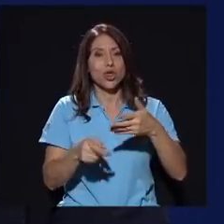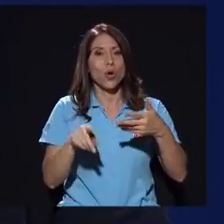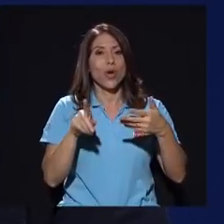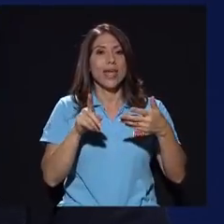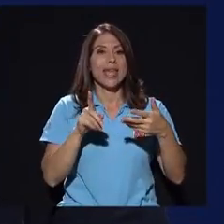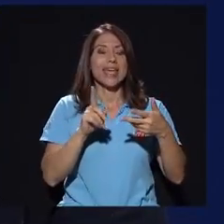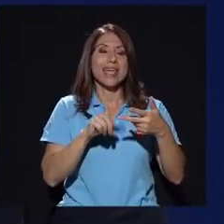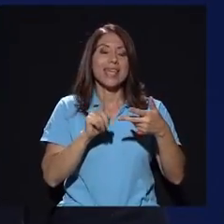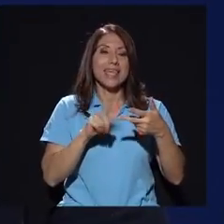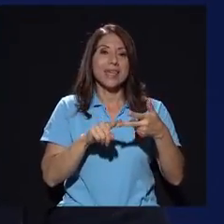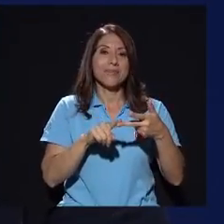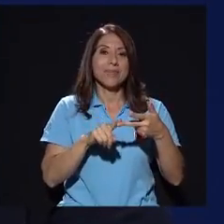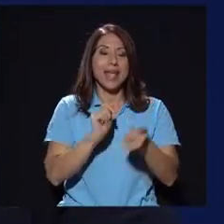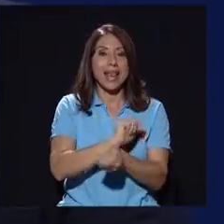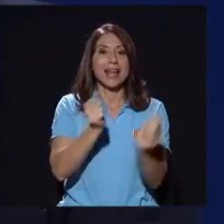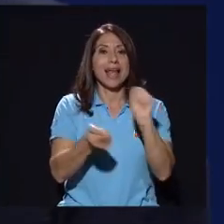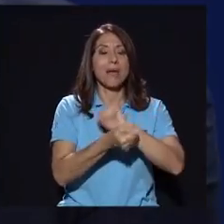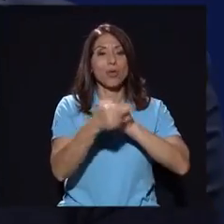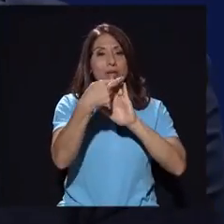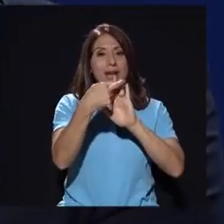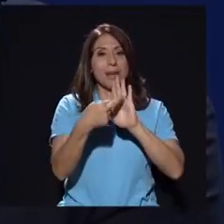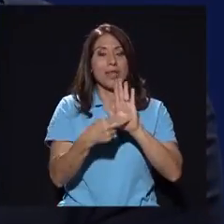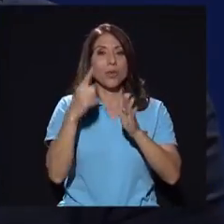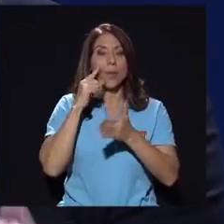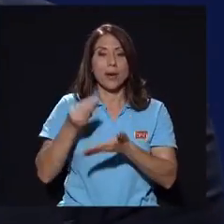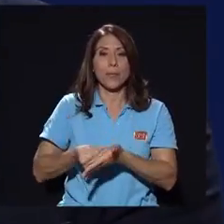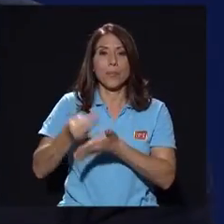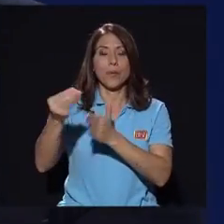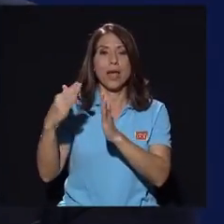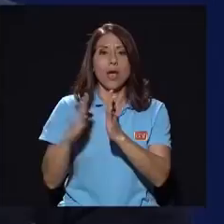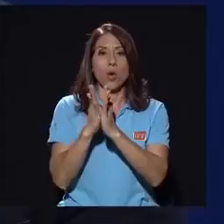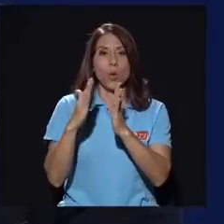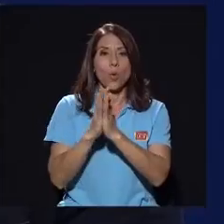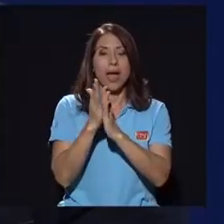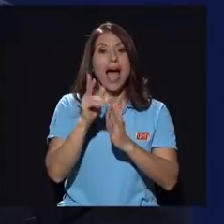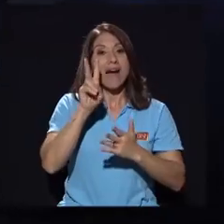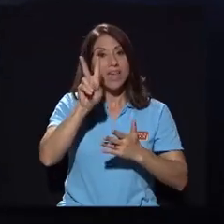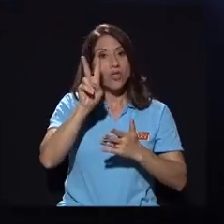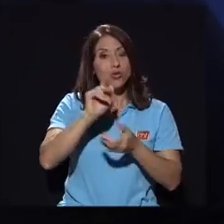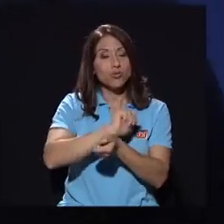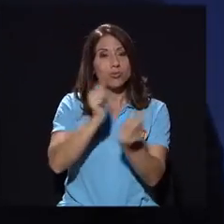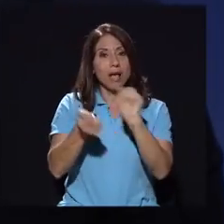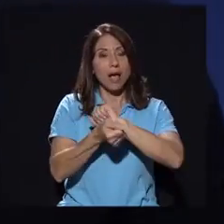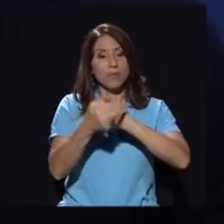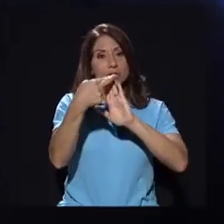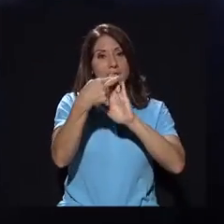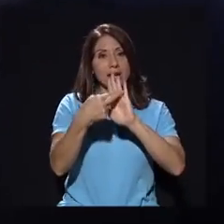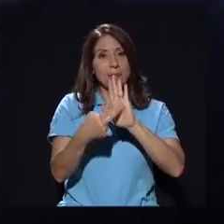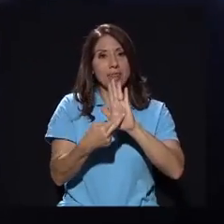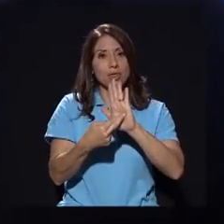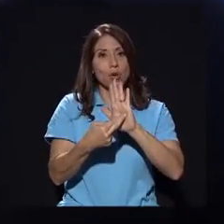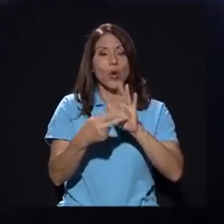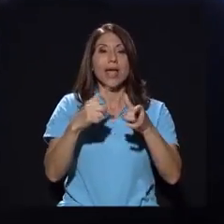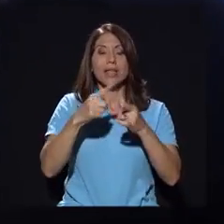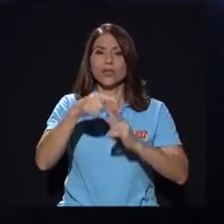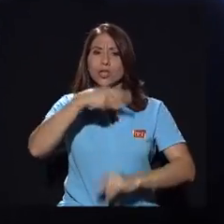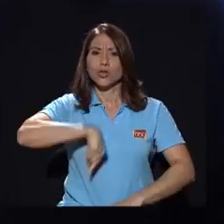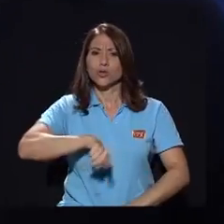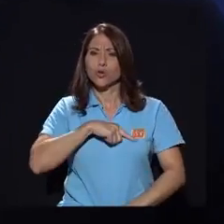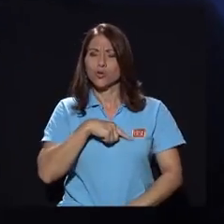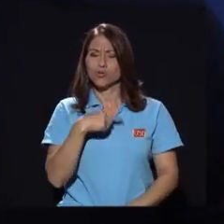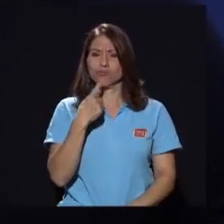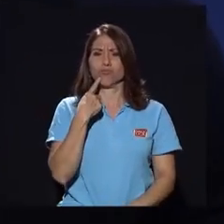del cambio al reglamento de la importación de cemento. Había dos cambios de reglamento. Entonces nosotros comenzamos a preguntar y la primera